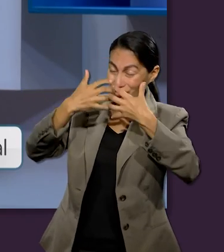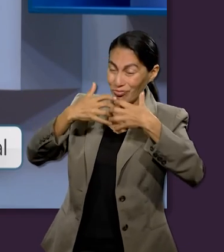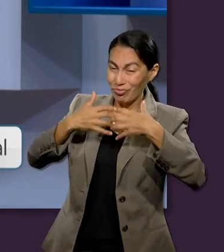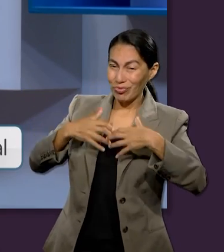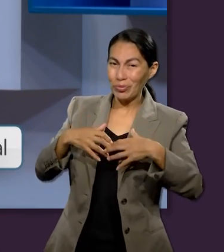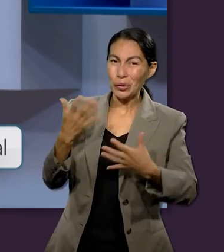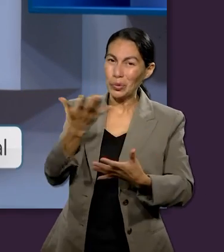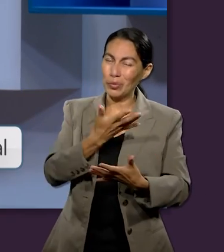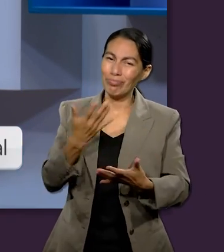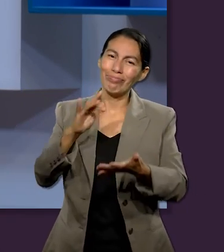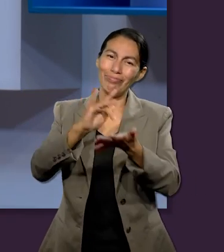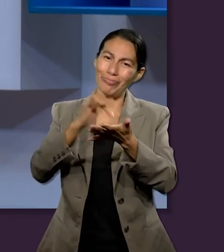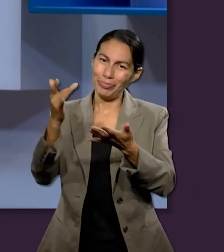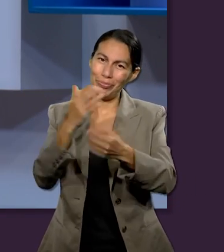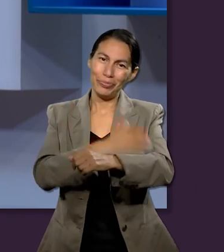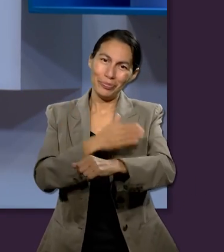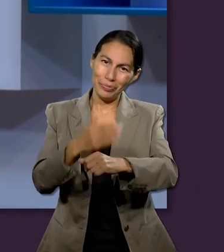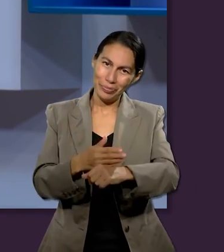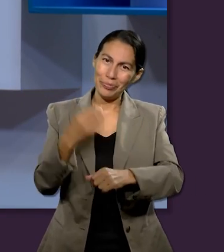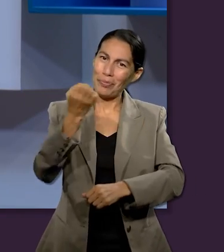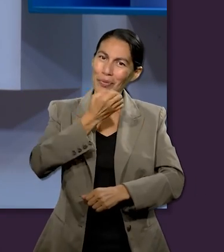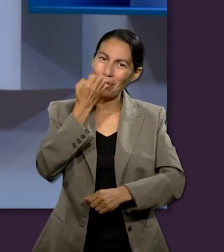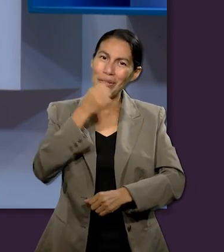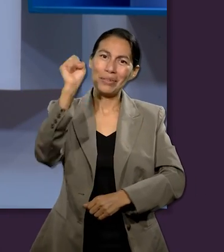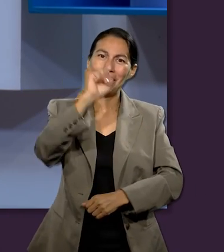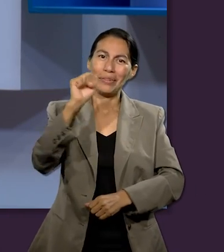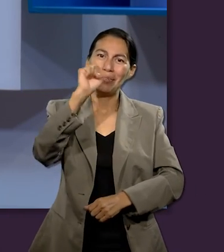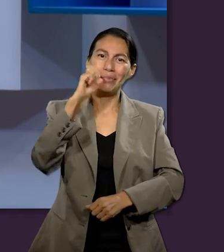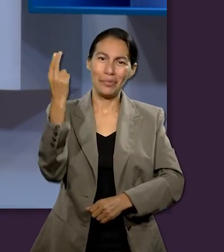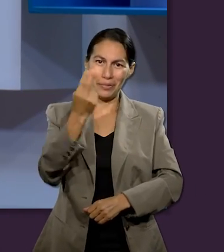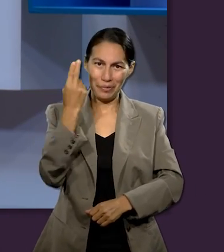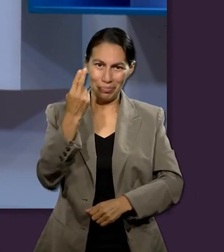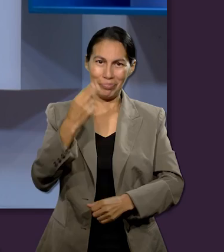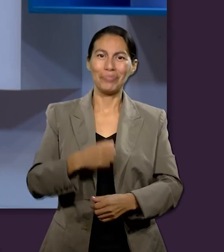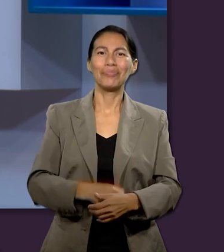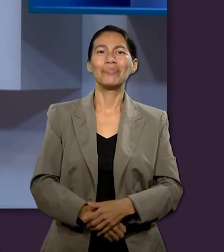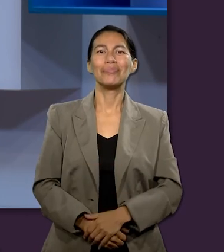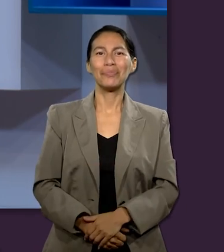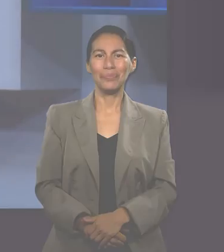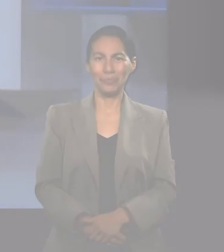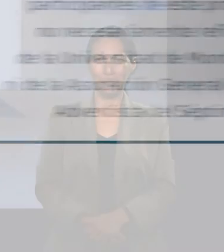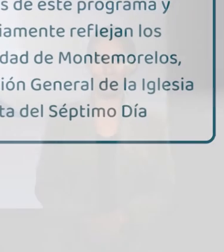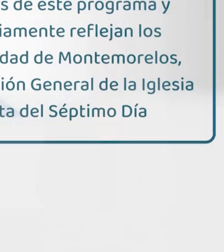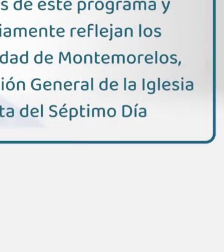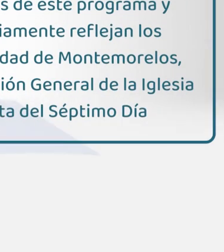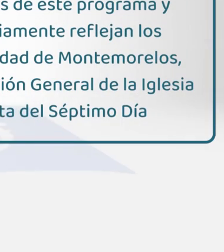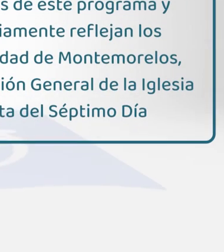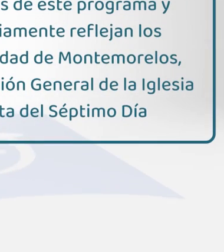trabajando en tu vida gracias por acompañarnos en la Escuela Sabática Universitaria